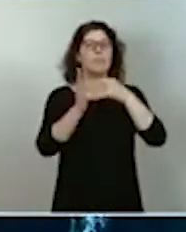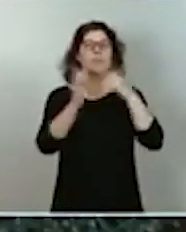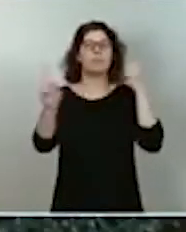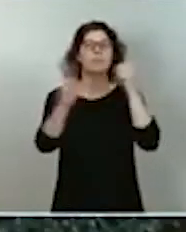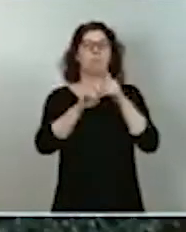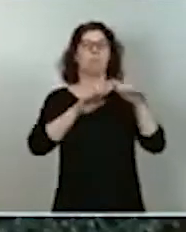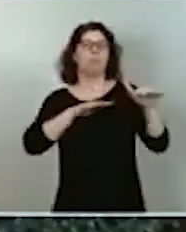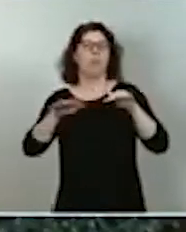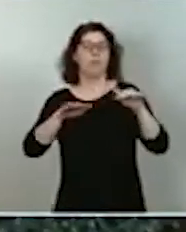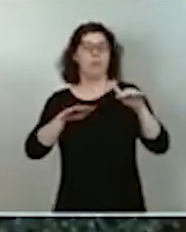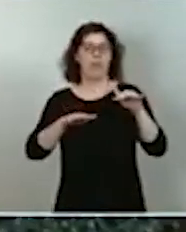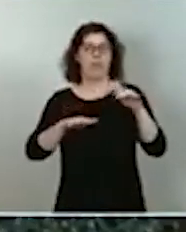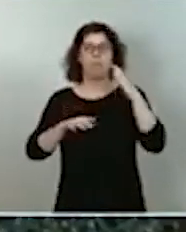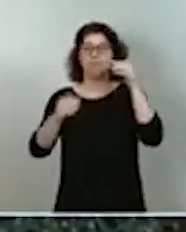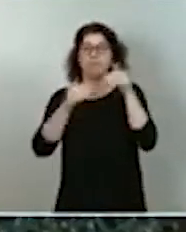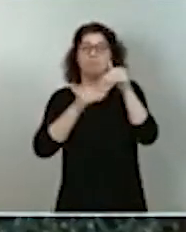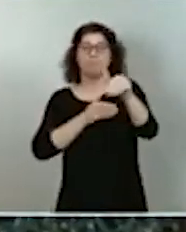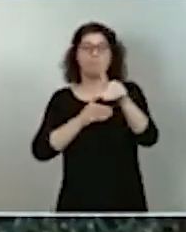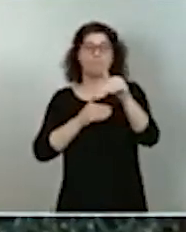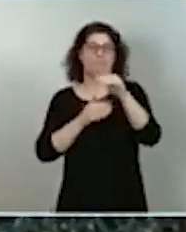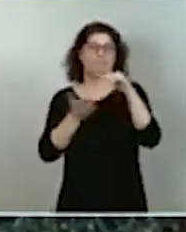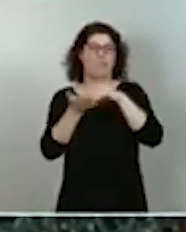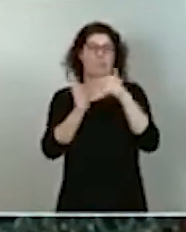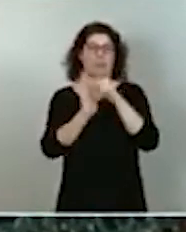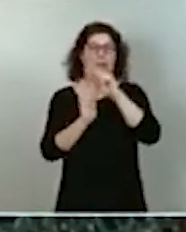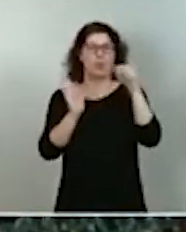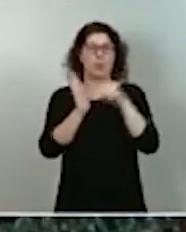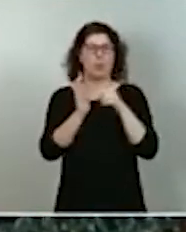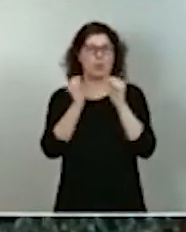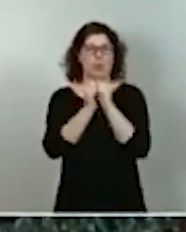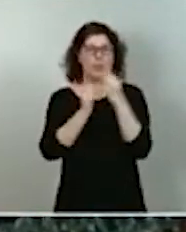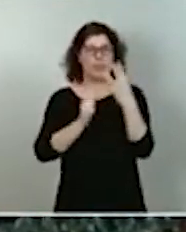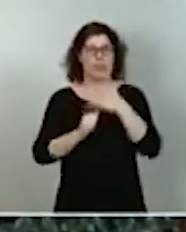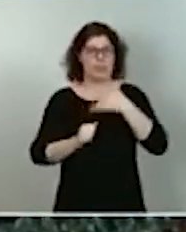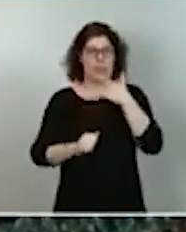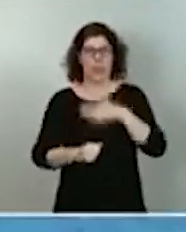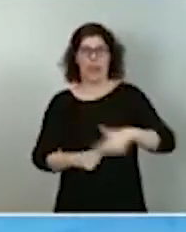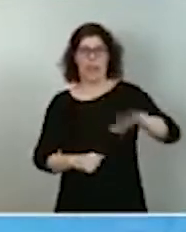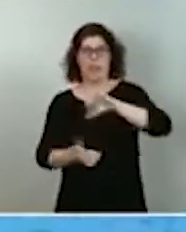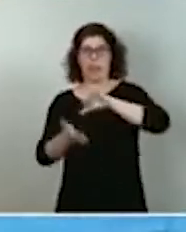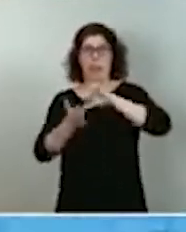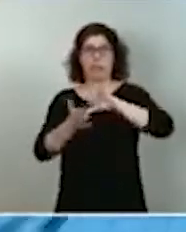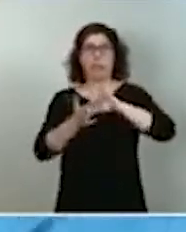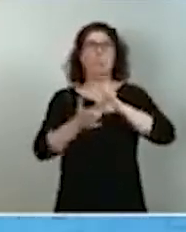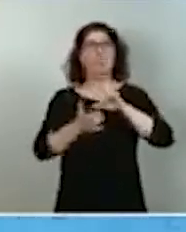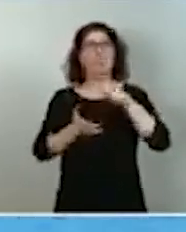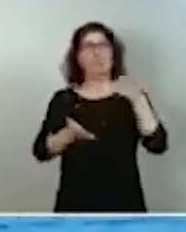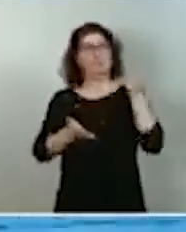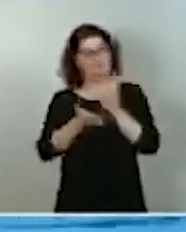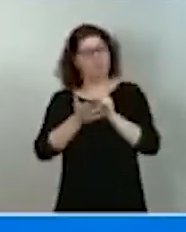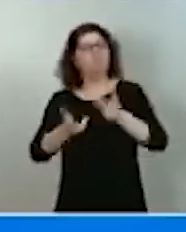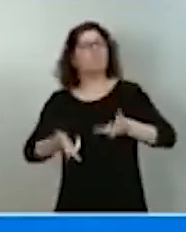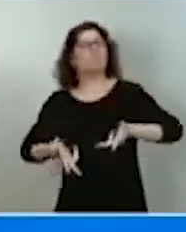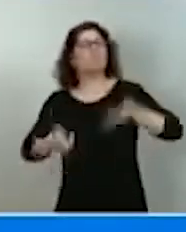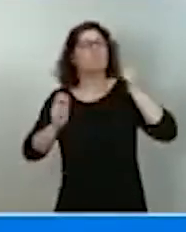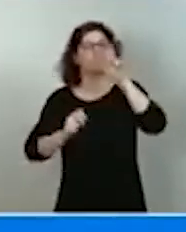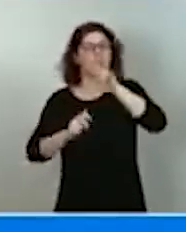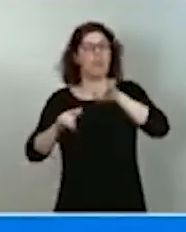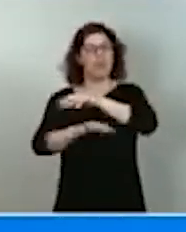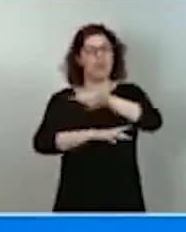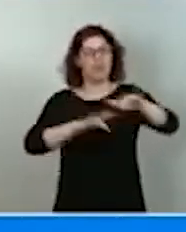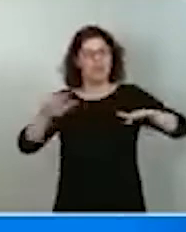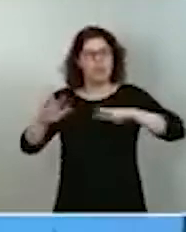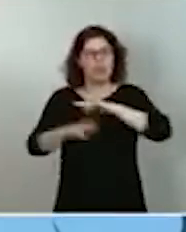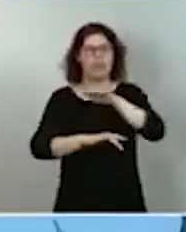que permita la recuperación del espacio urbano para la ciudadanía y con ella para la movilidad no motorizada, impulso de carriles